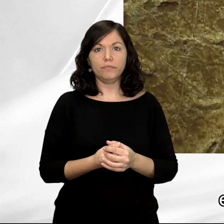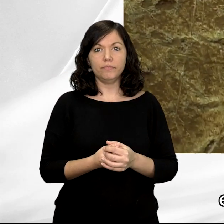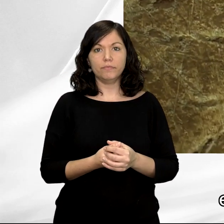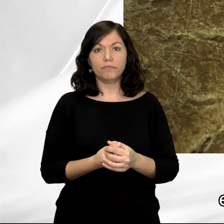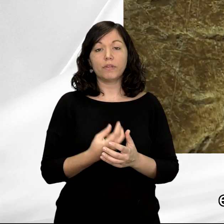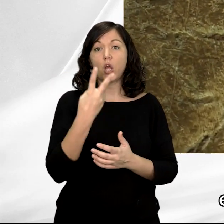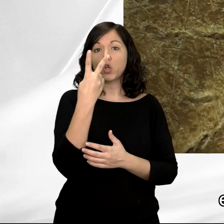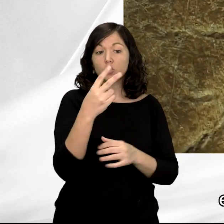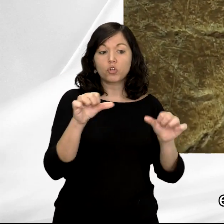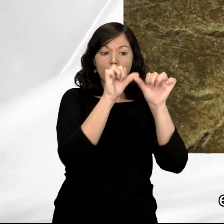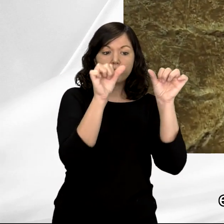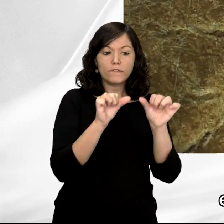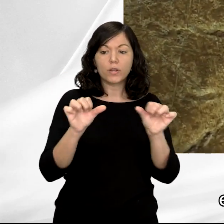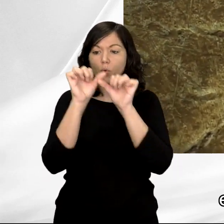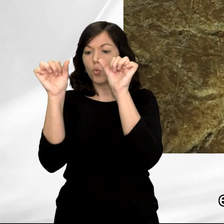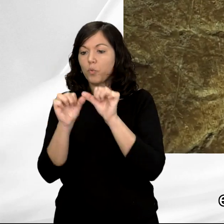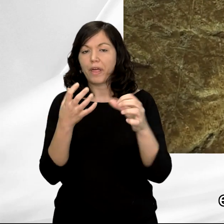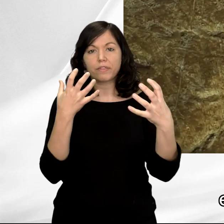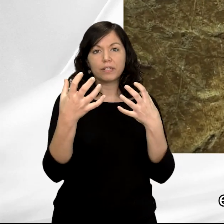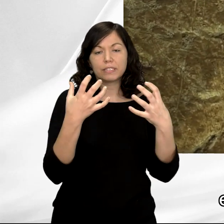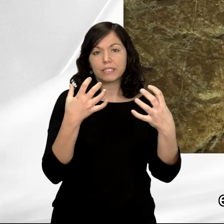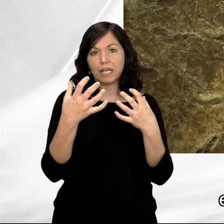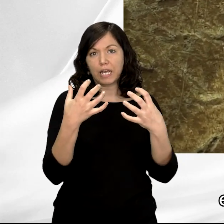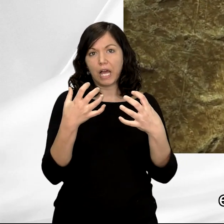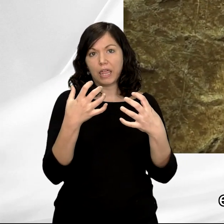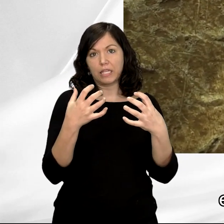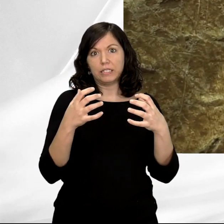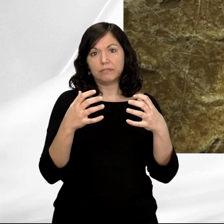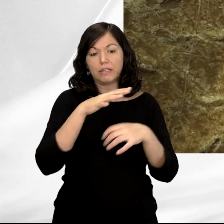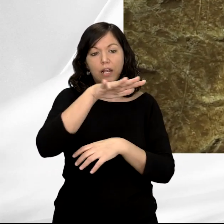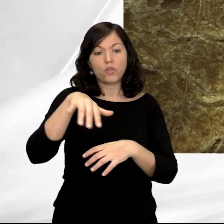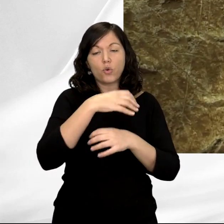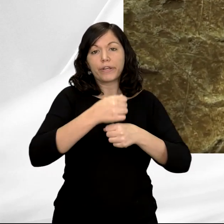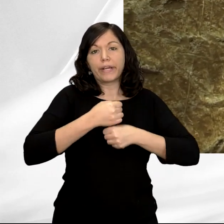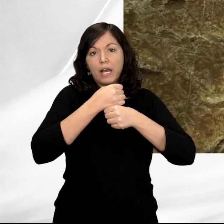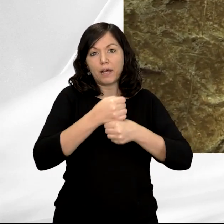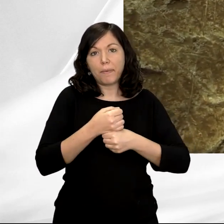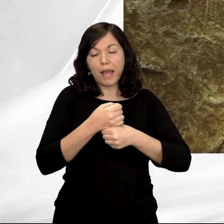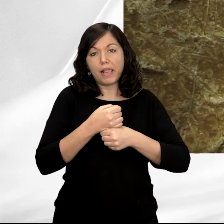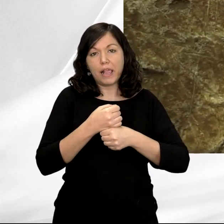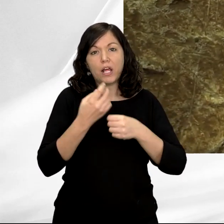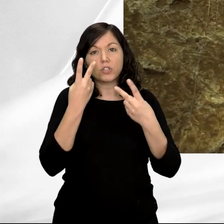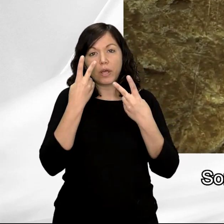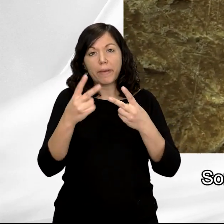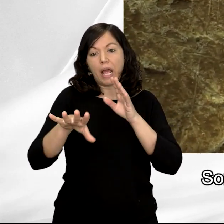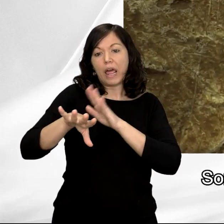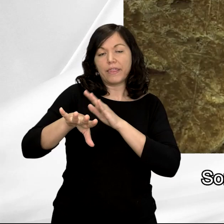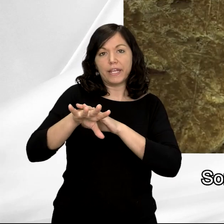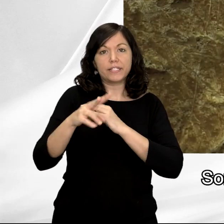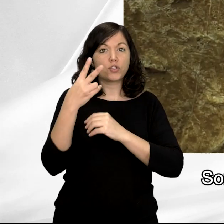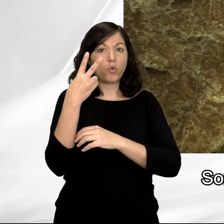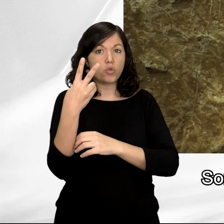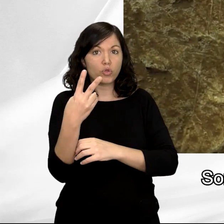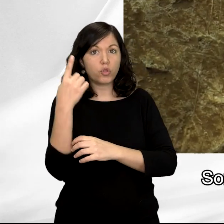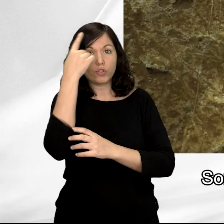Dos de las figuras más destacadas en este panel de la Galería de los Caballos los encontraríamos en su extremo derecho. Son dos cabezas de